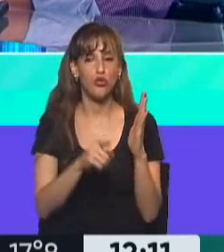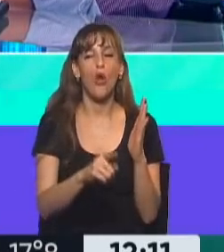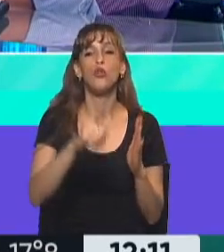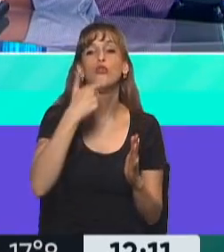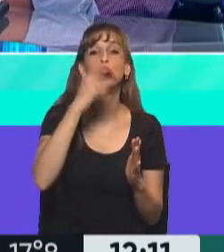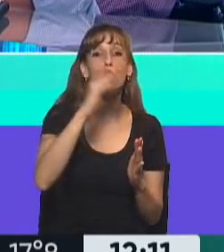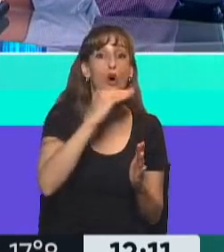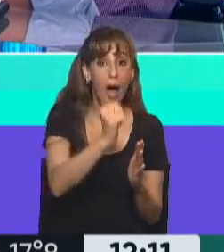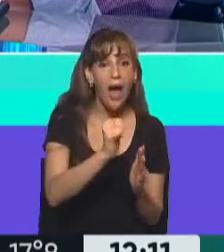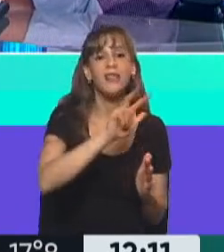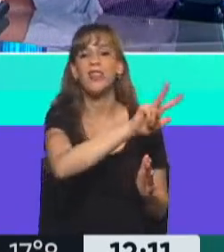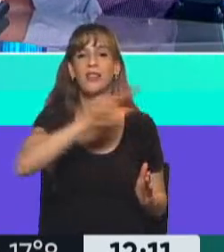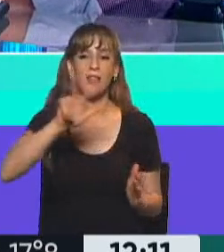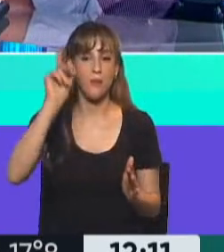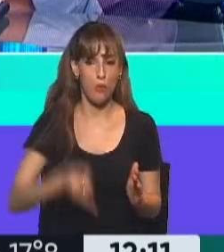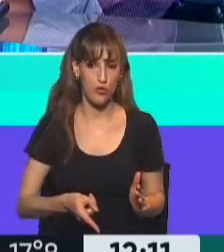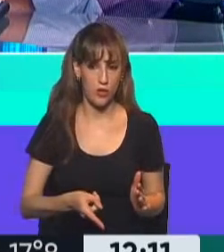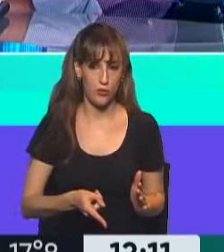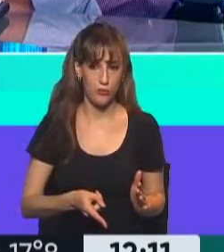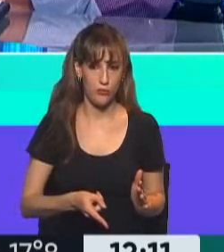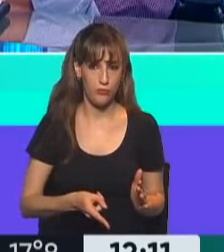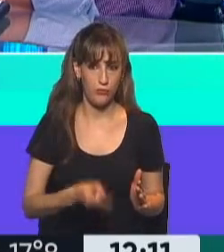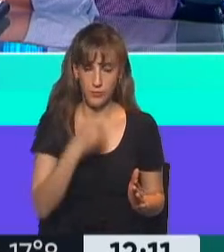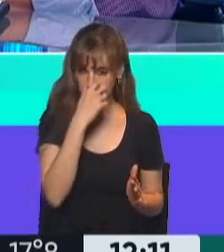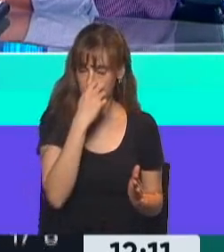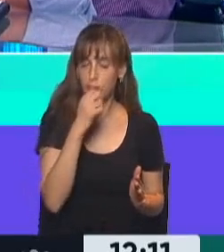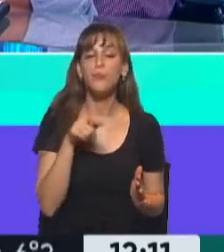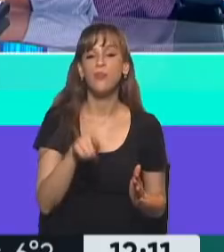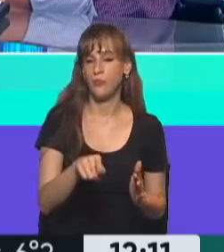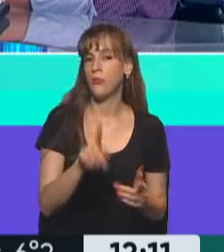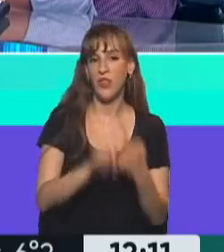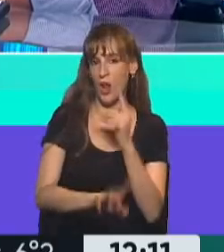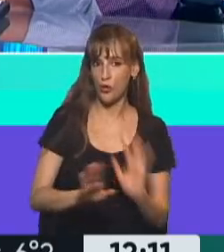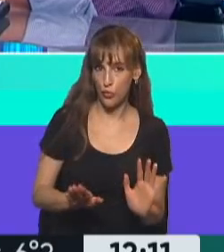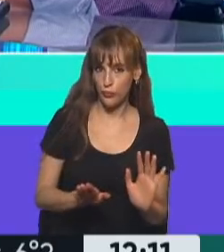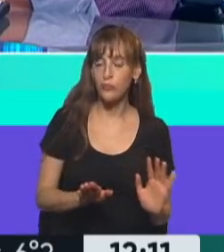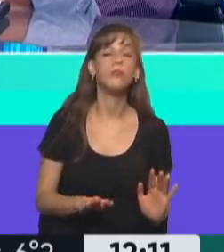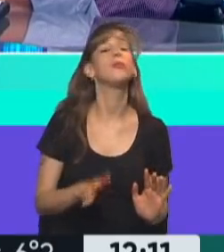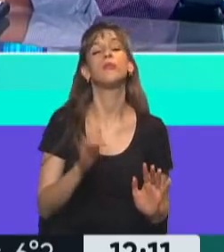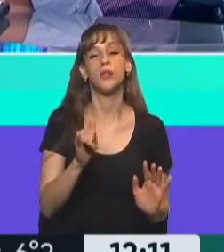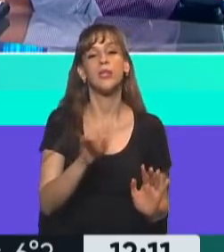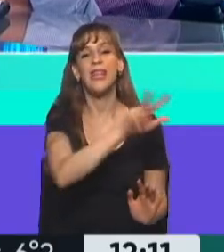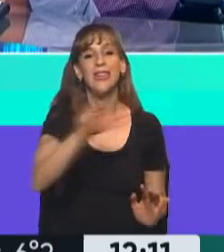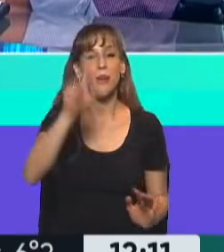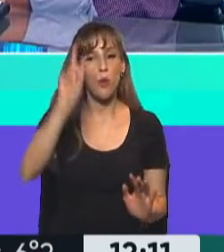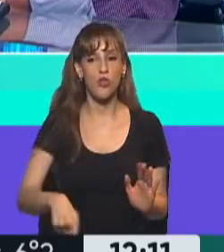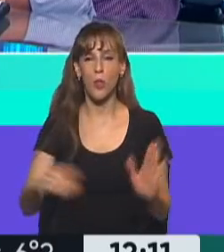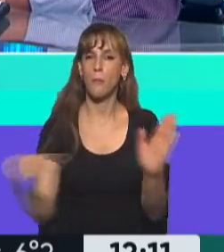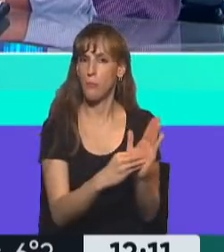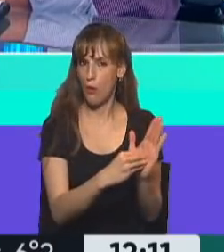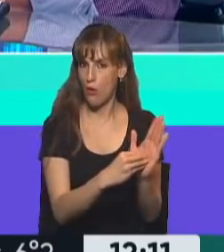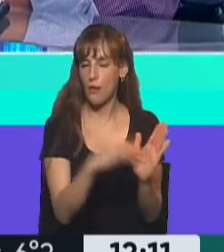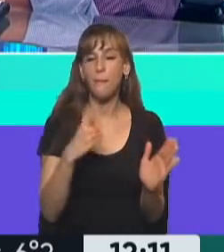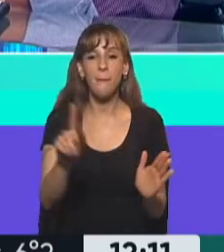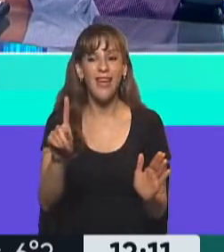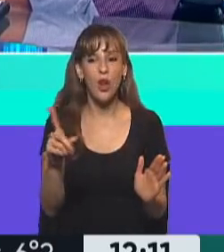33%. O sea que no sería necesaria una ley del Congreso, se podría... Claro, pero fija en 33, nunca estuvo en discusión el